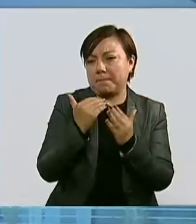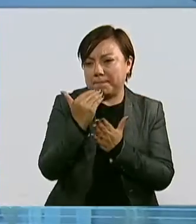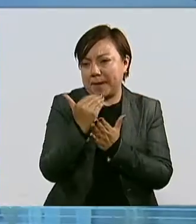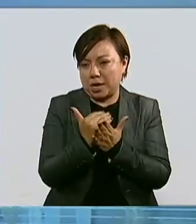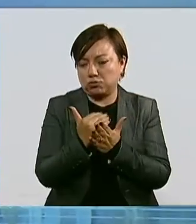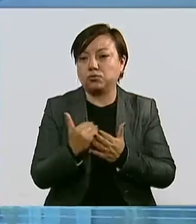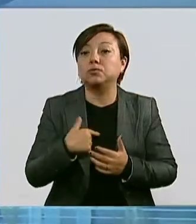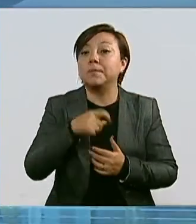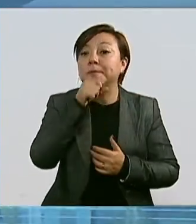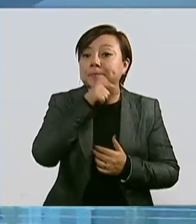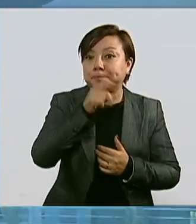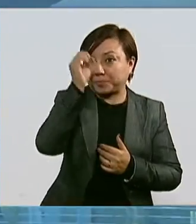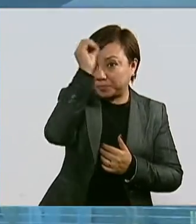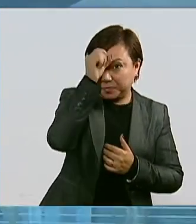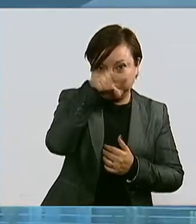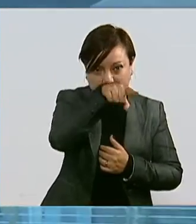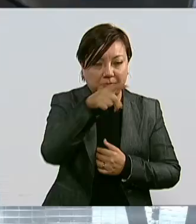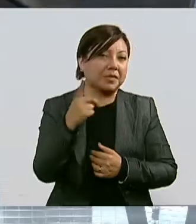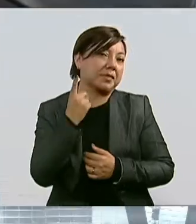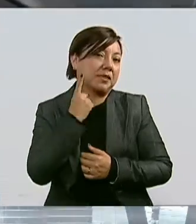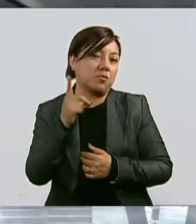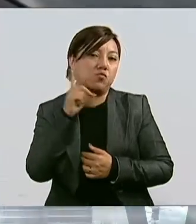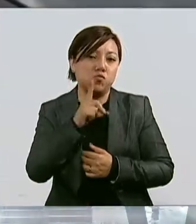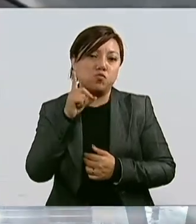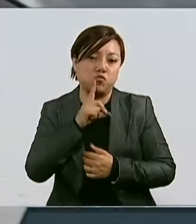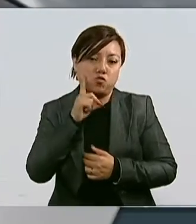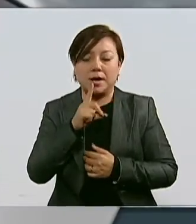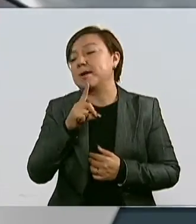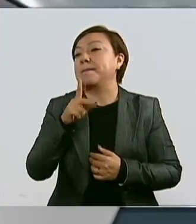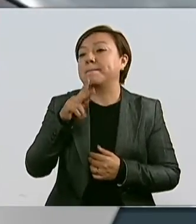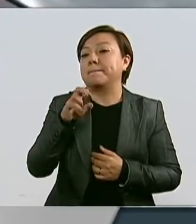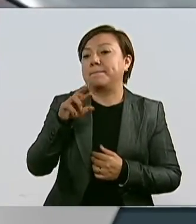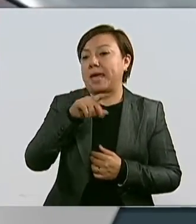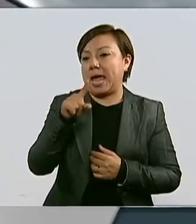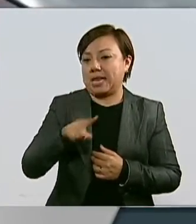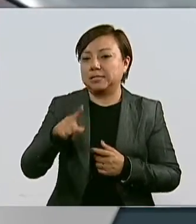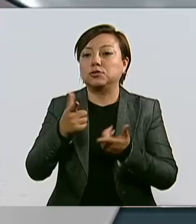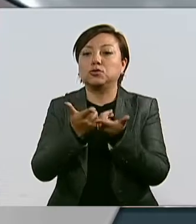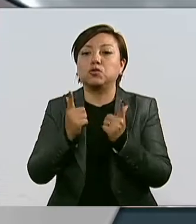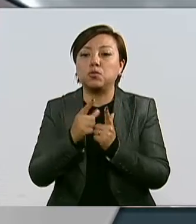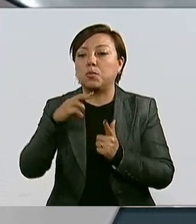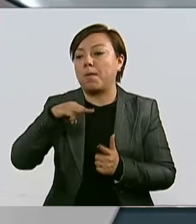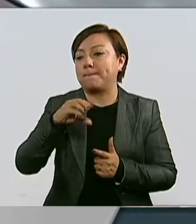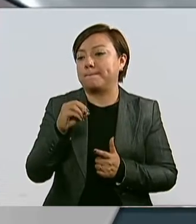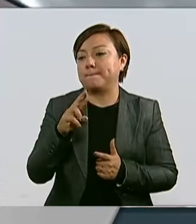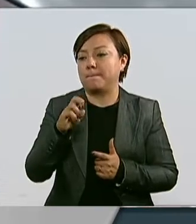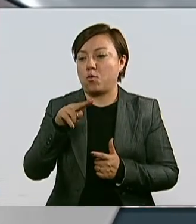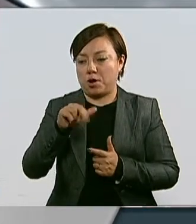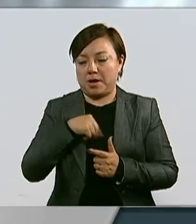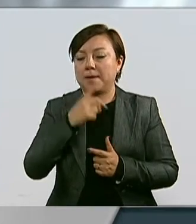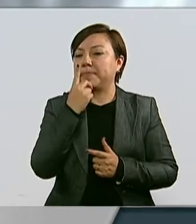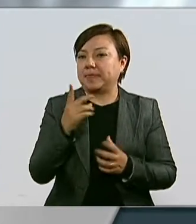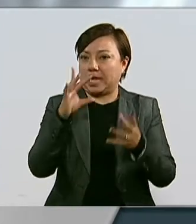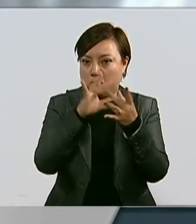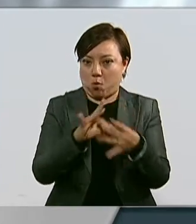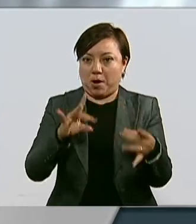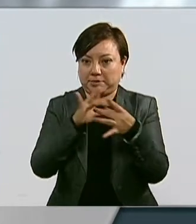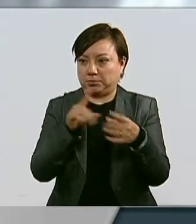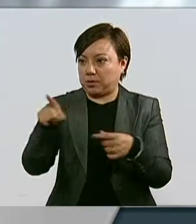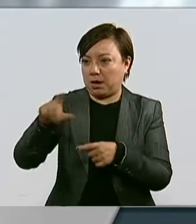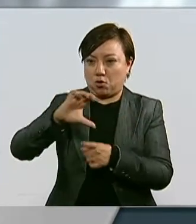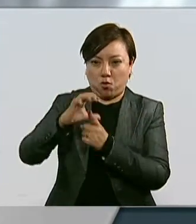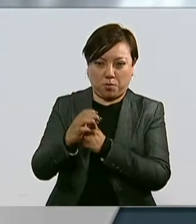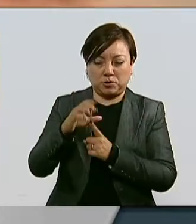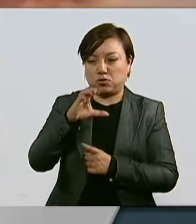En los posicionamientos, la diputada de Morena, Lidia Pérez Bárcenas, expuso la ampliación de capacidades de la Comisión Federal de Electricidad para